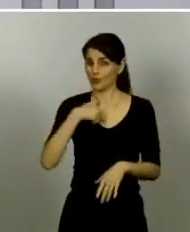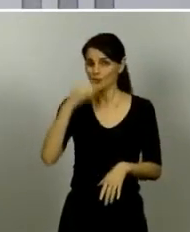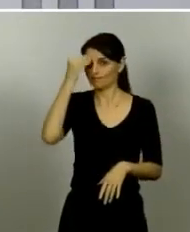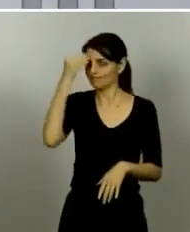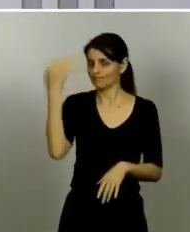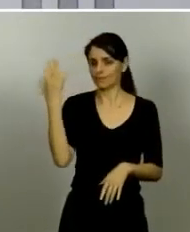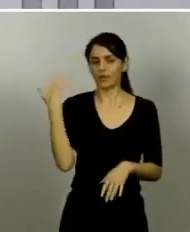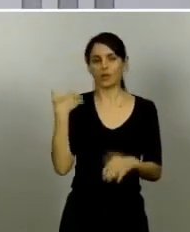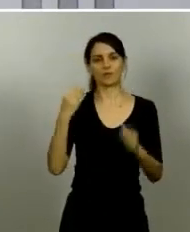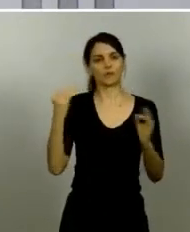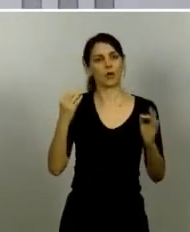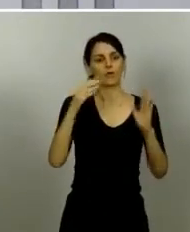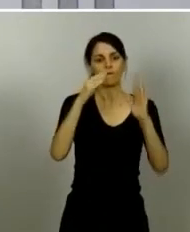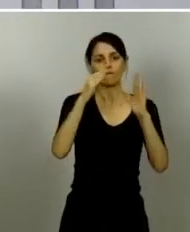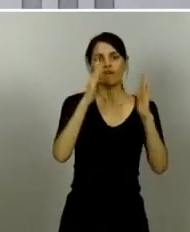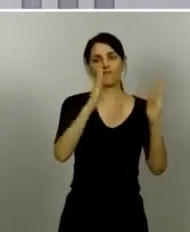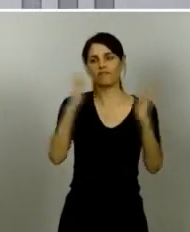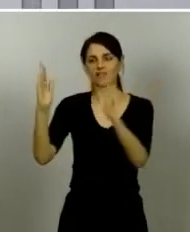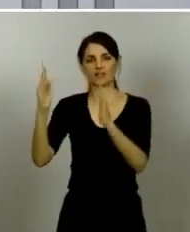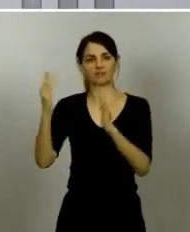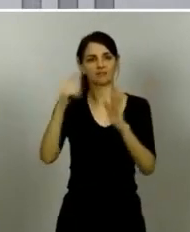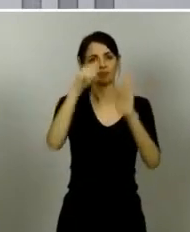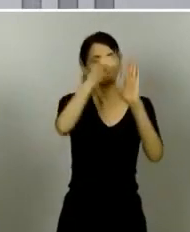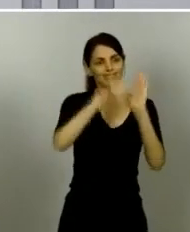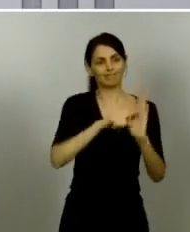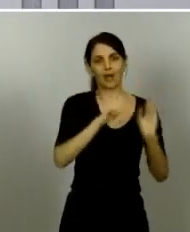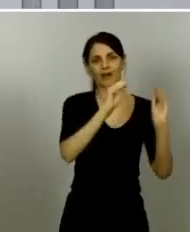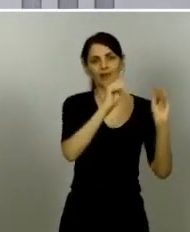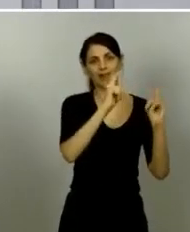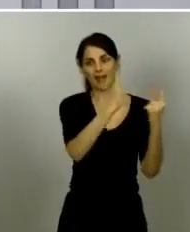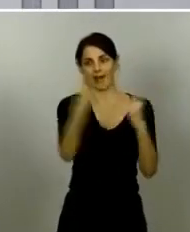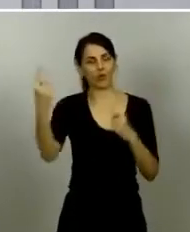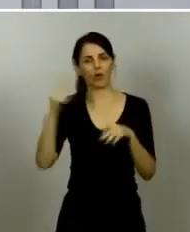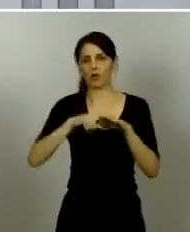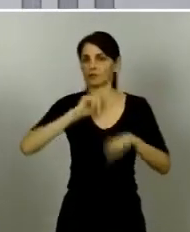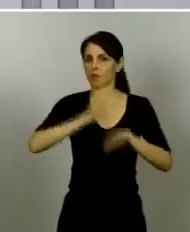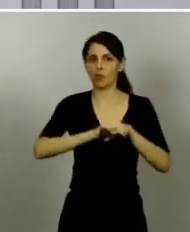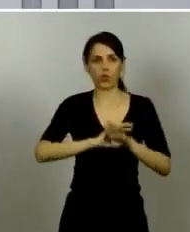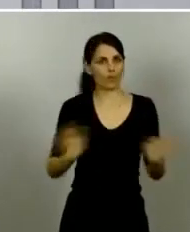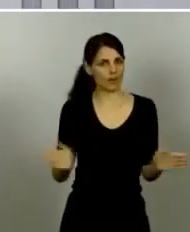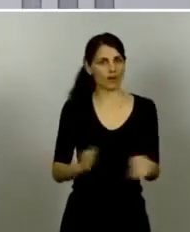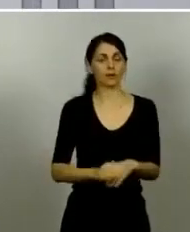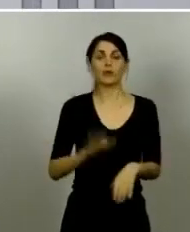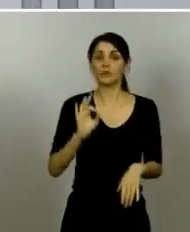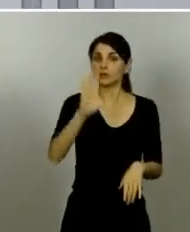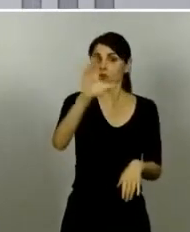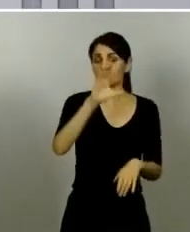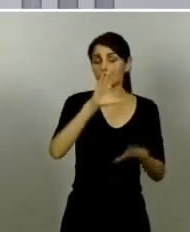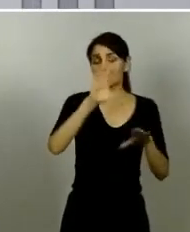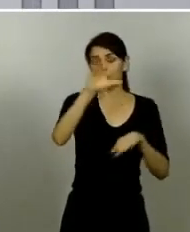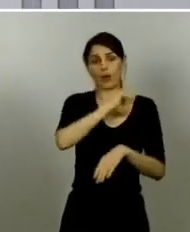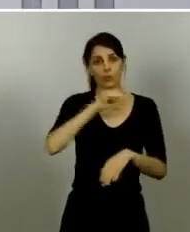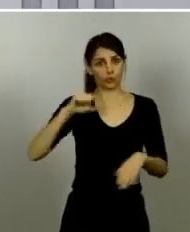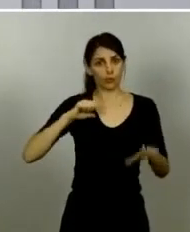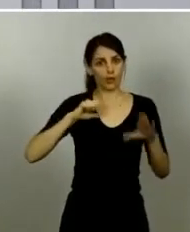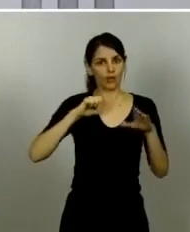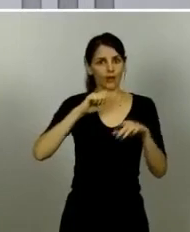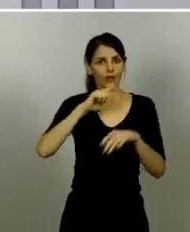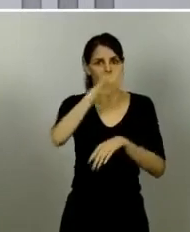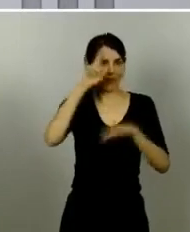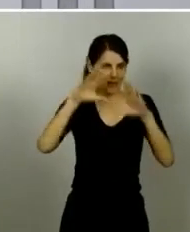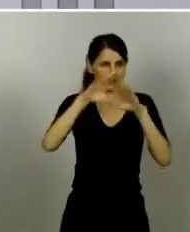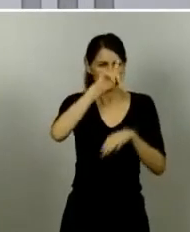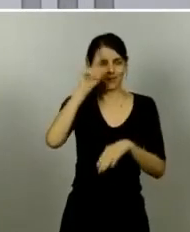en cada una de las fases la evolución es buena el trabajo que hace la Comunidad Autónoma de es un trabajo que está funcionando bien tuvimos ocasión de valorarlo